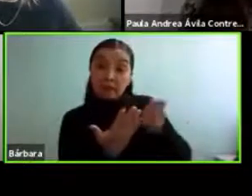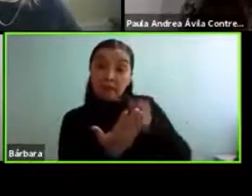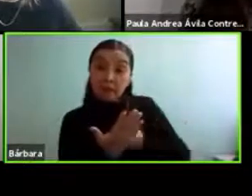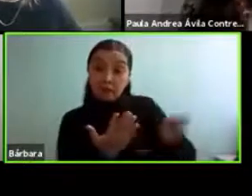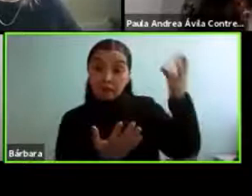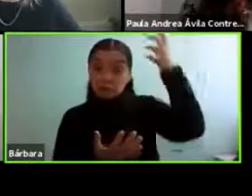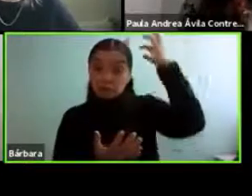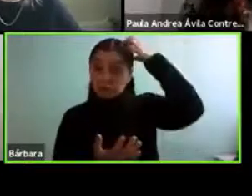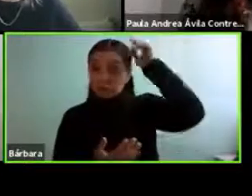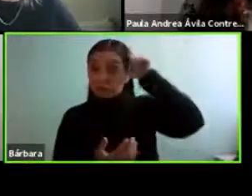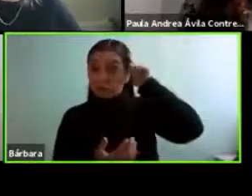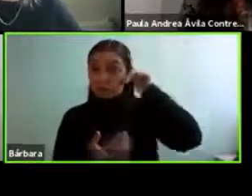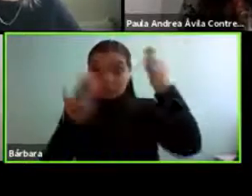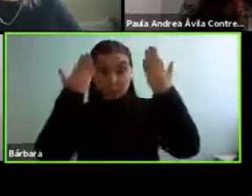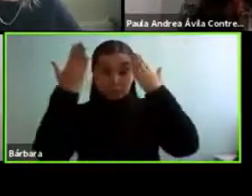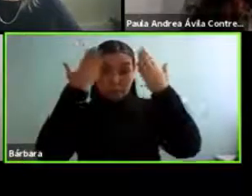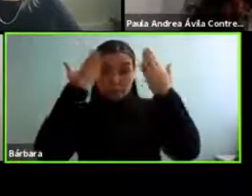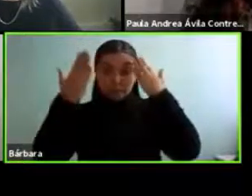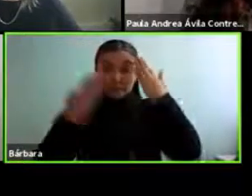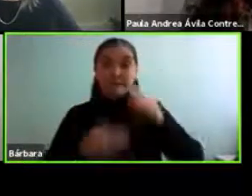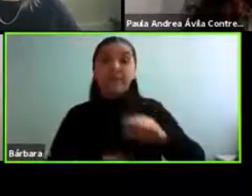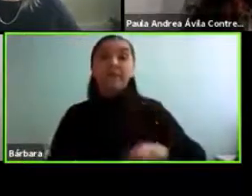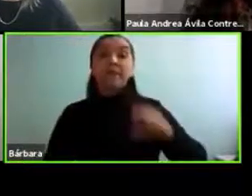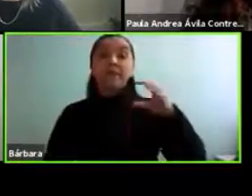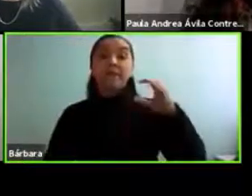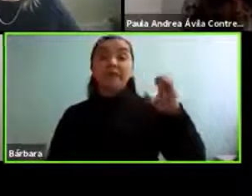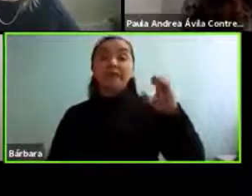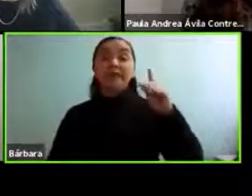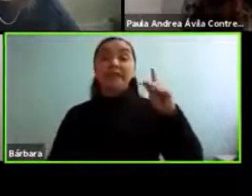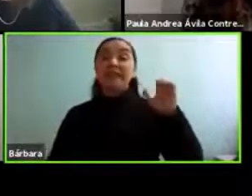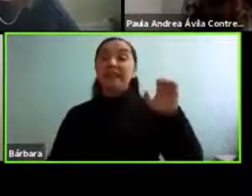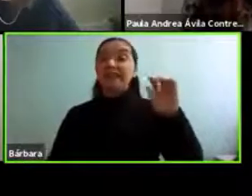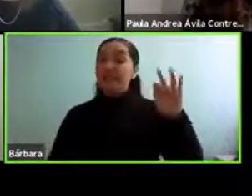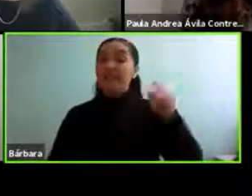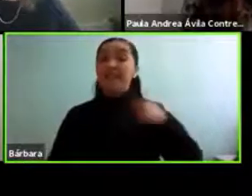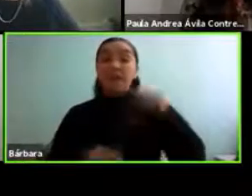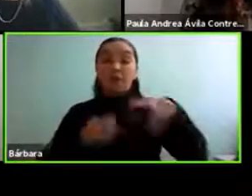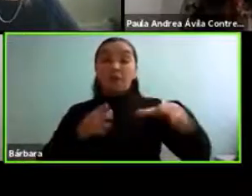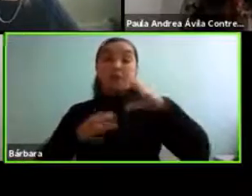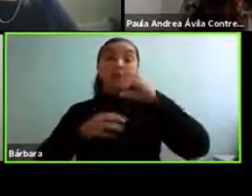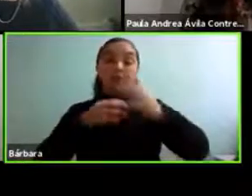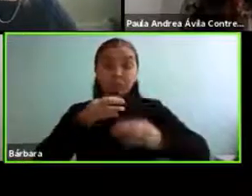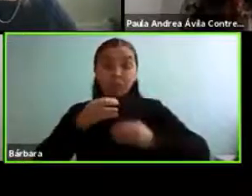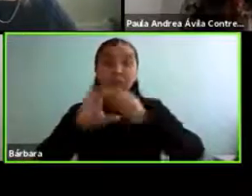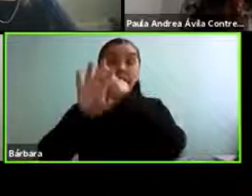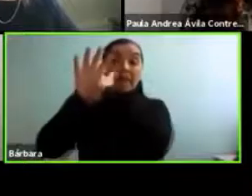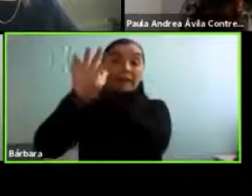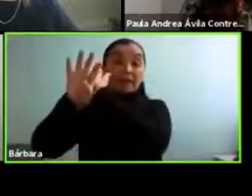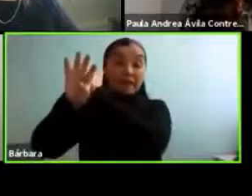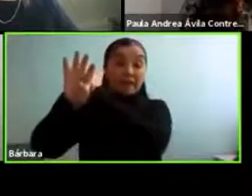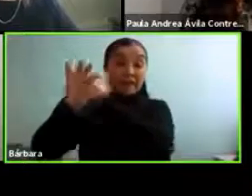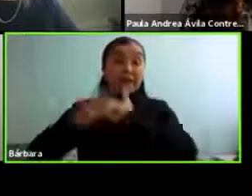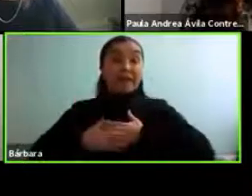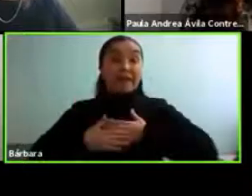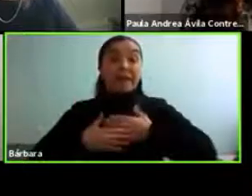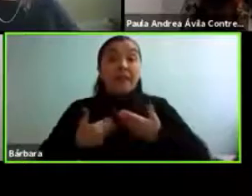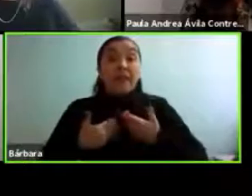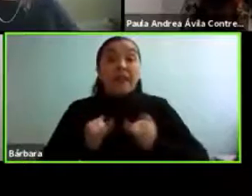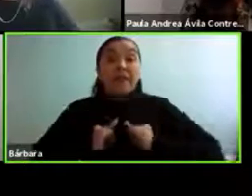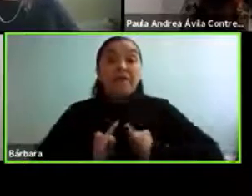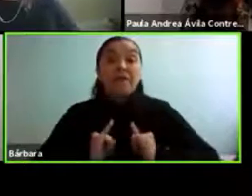CDT, está este ciclo de webinar donde tratamos de llevar información a la comunidad que tenga relación